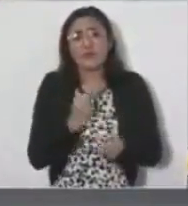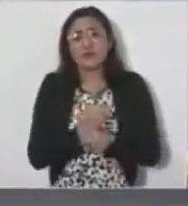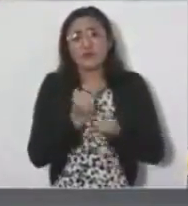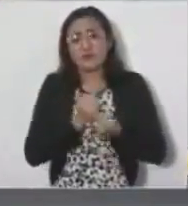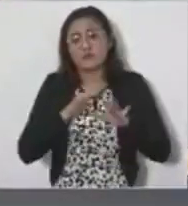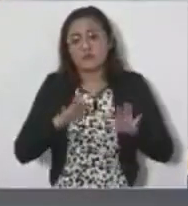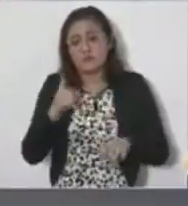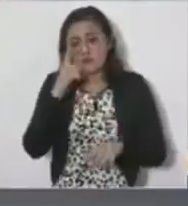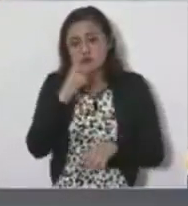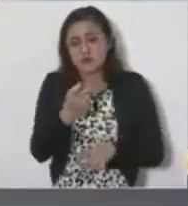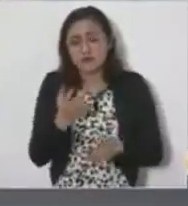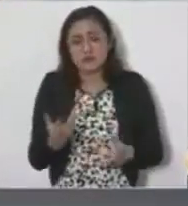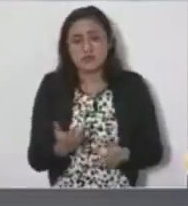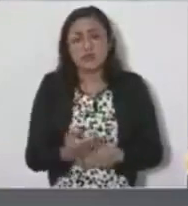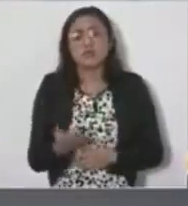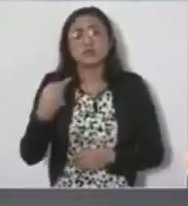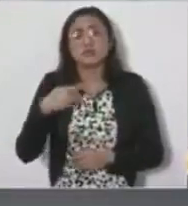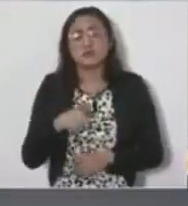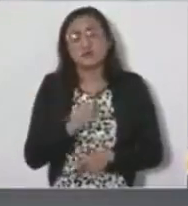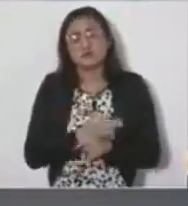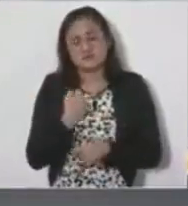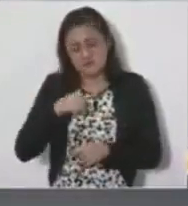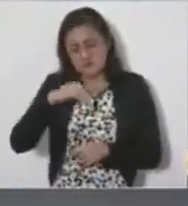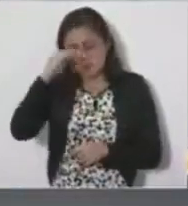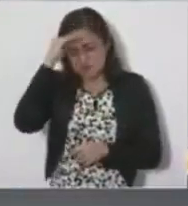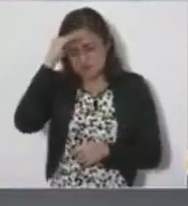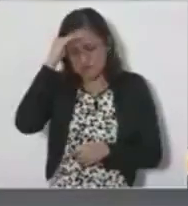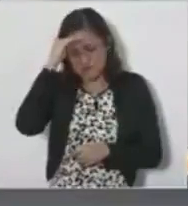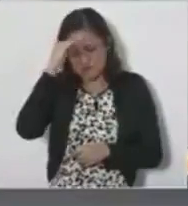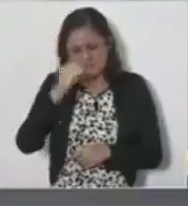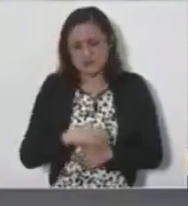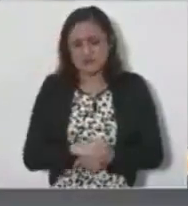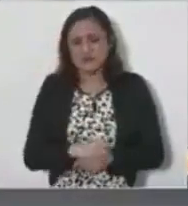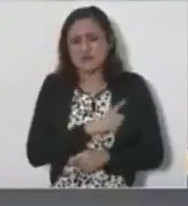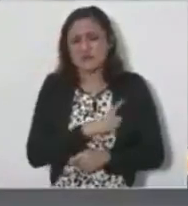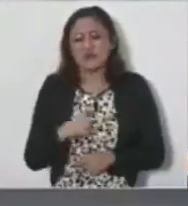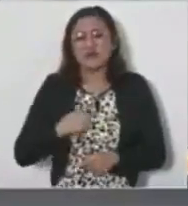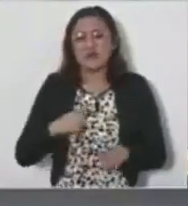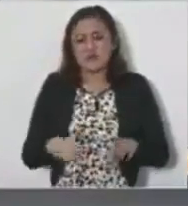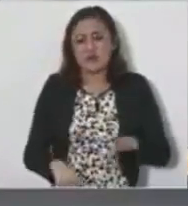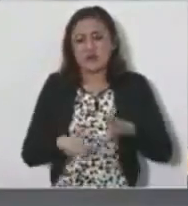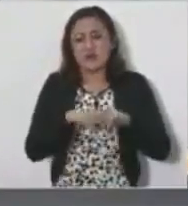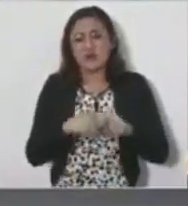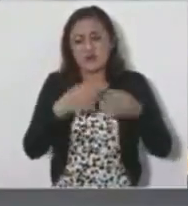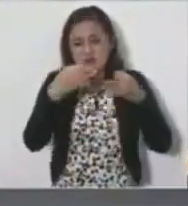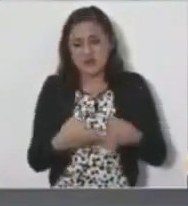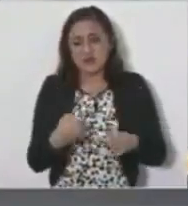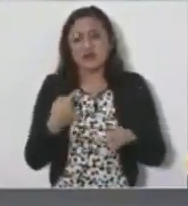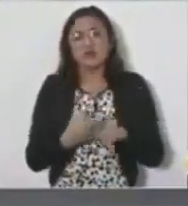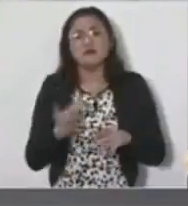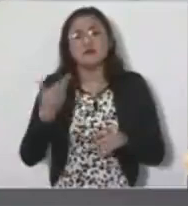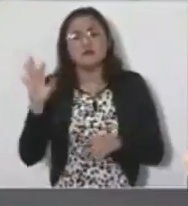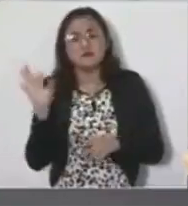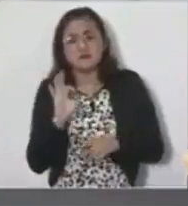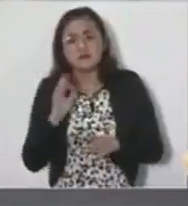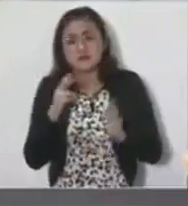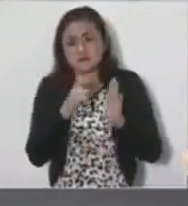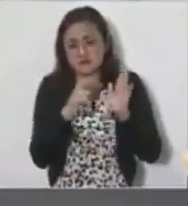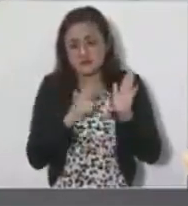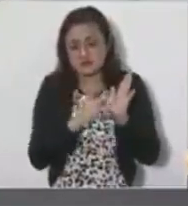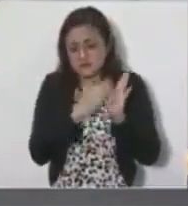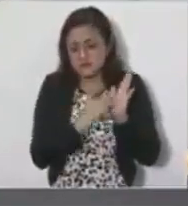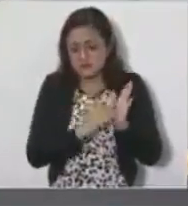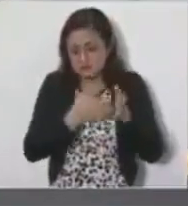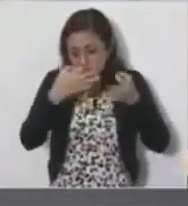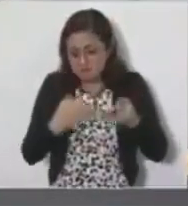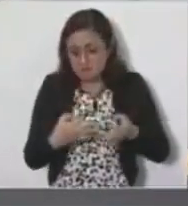información para ello, pero desde mi punto de vista tendrían que estarse verificando estrictamente quien tenga en regla todos sus papeles,